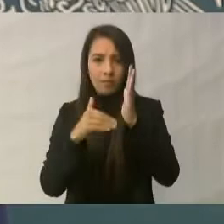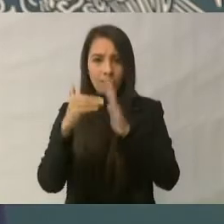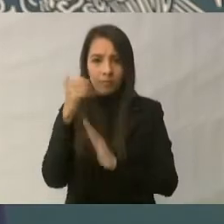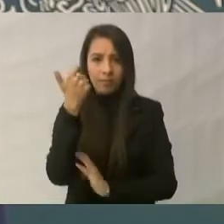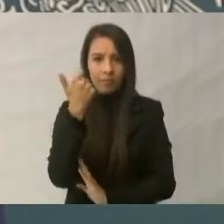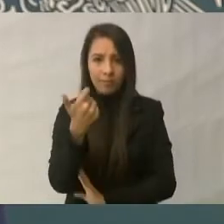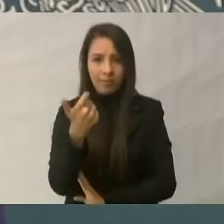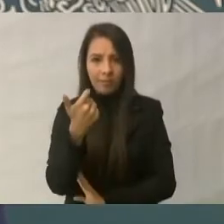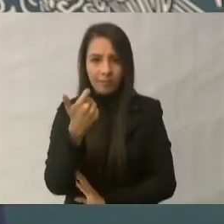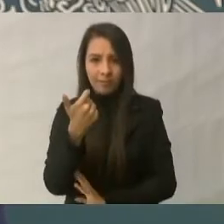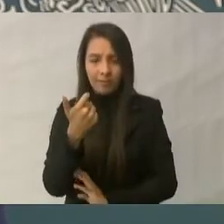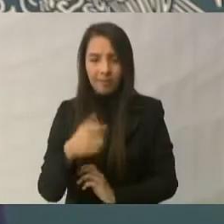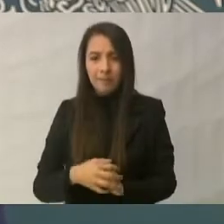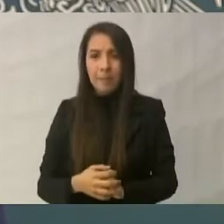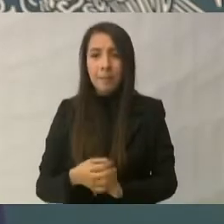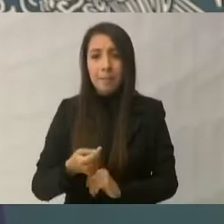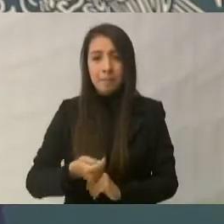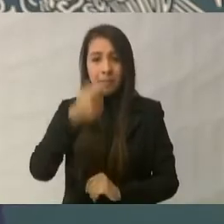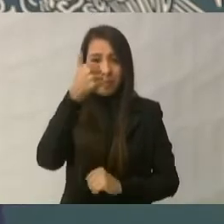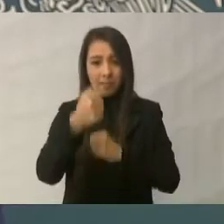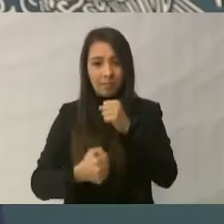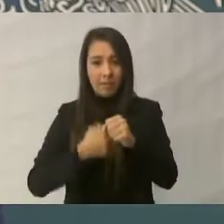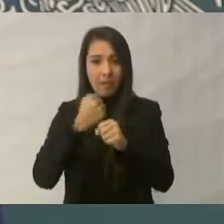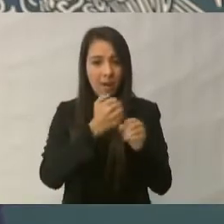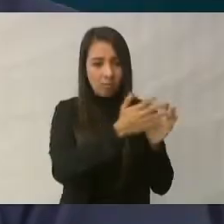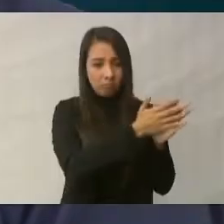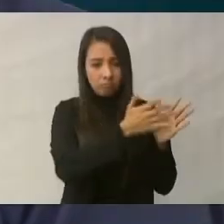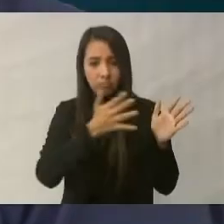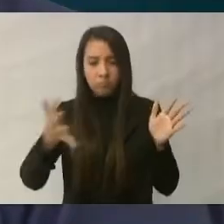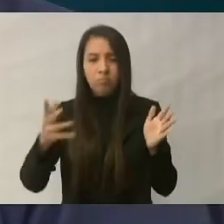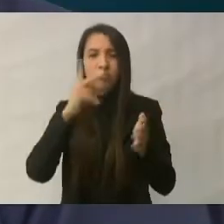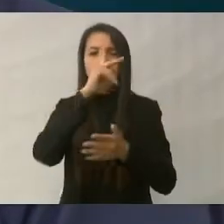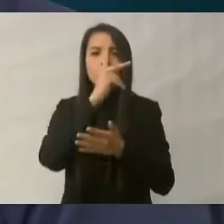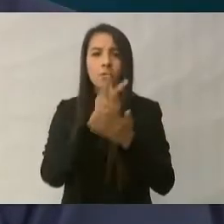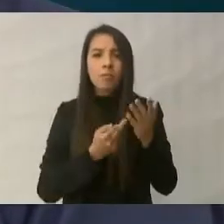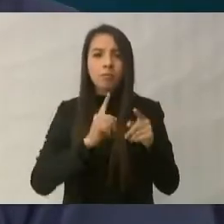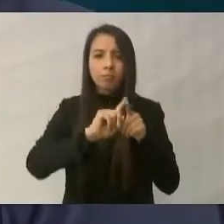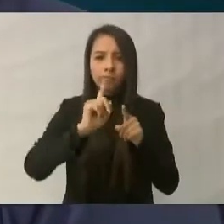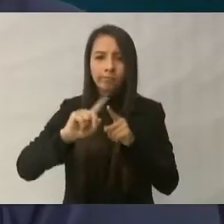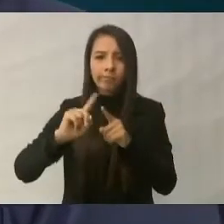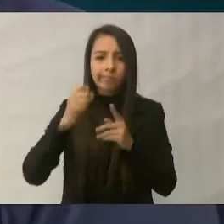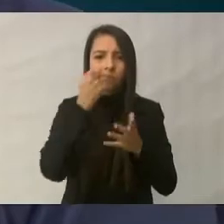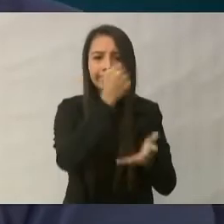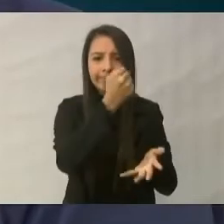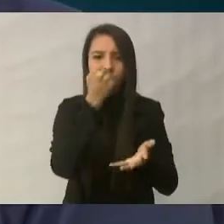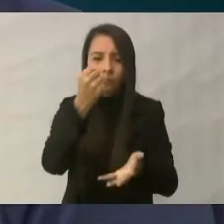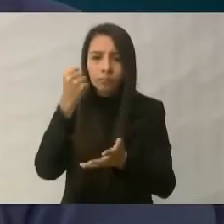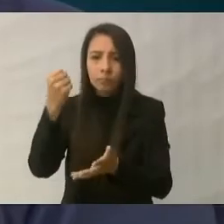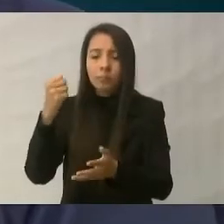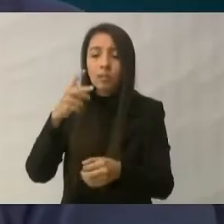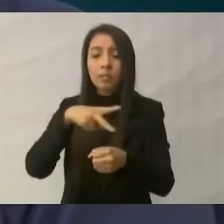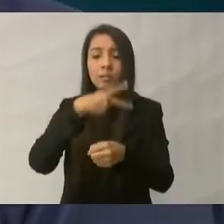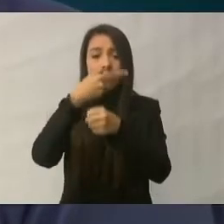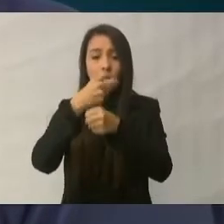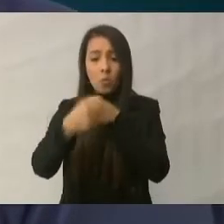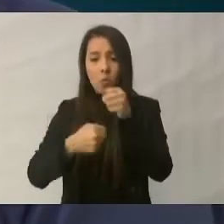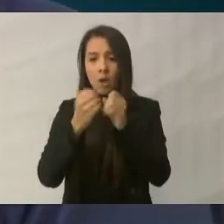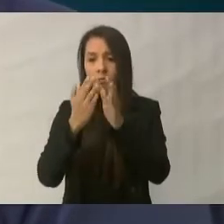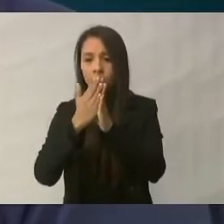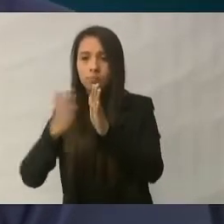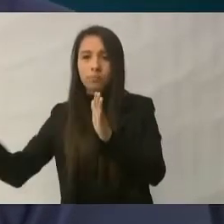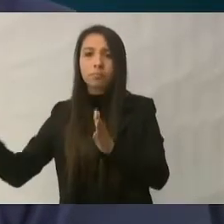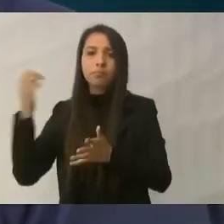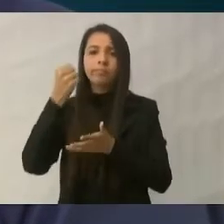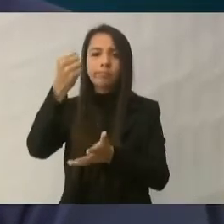el primer año, a través de diferentes programas, durante el segundo año, a través del apoyo amplificado de Bien Pesca. En la